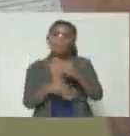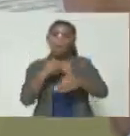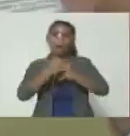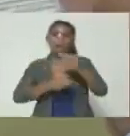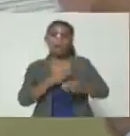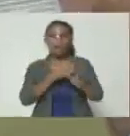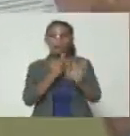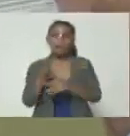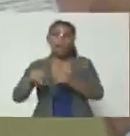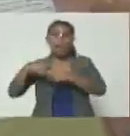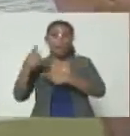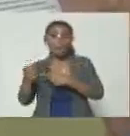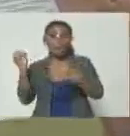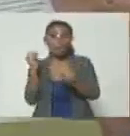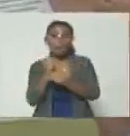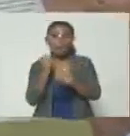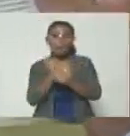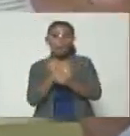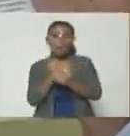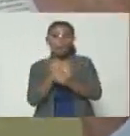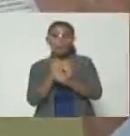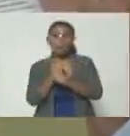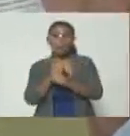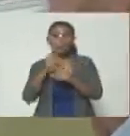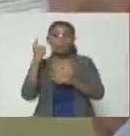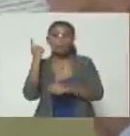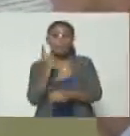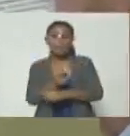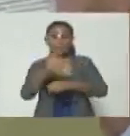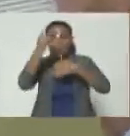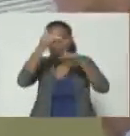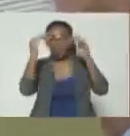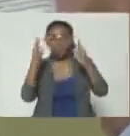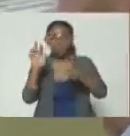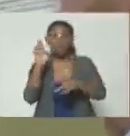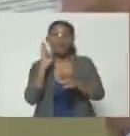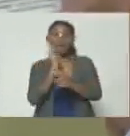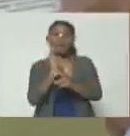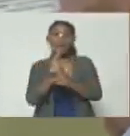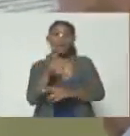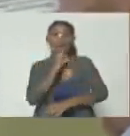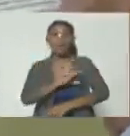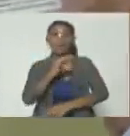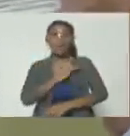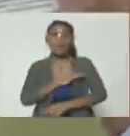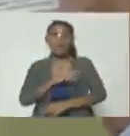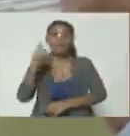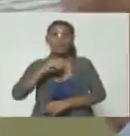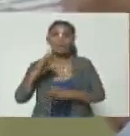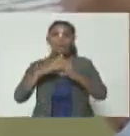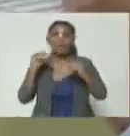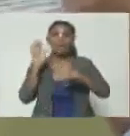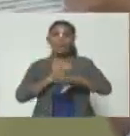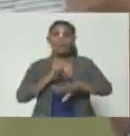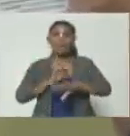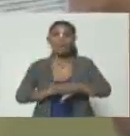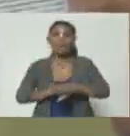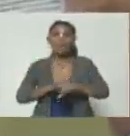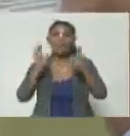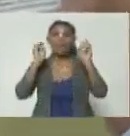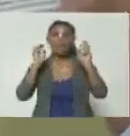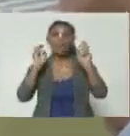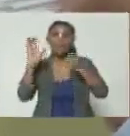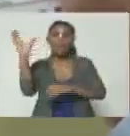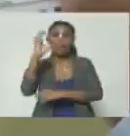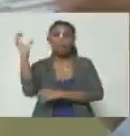la otra operación deben estar muy atentos en las redes sociales necesitamos que todo lo que ha pasado en los departamentos de Colombia